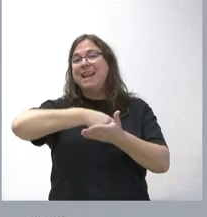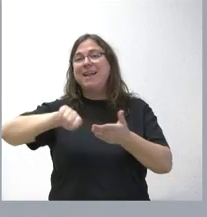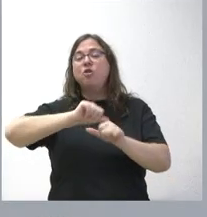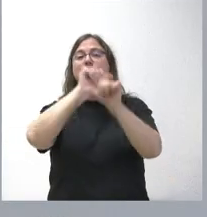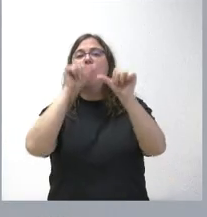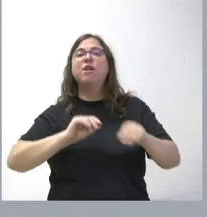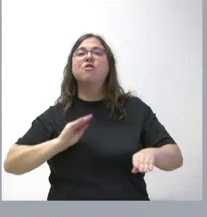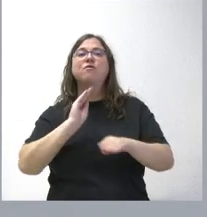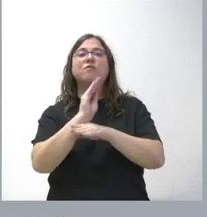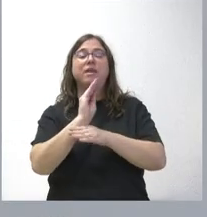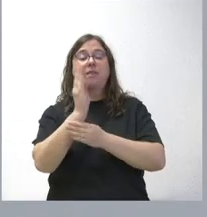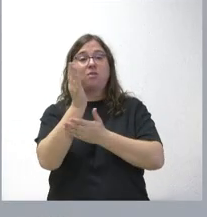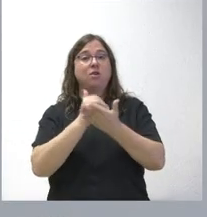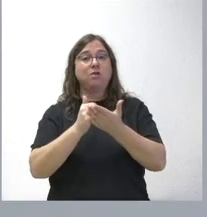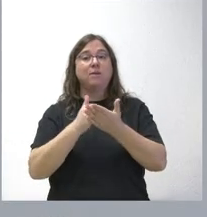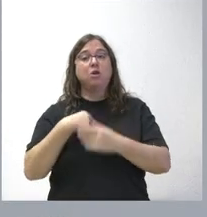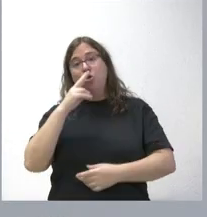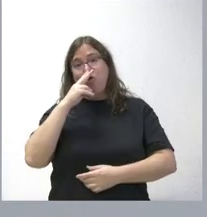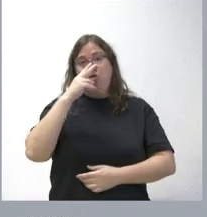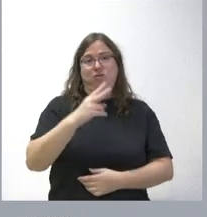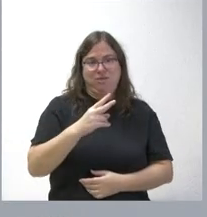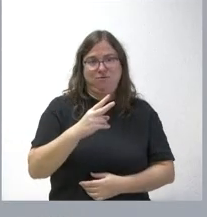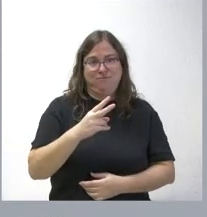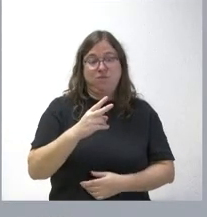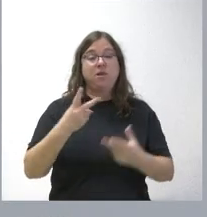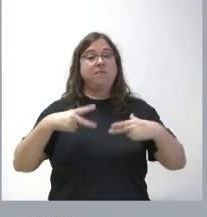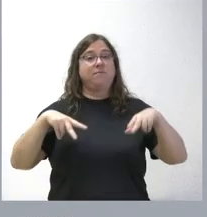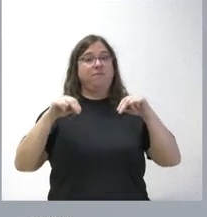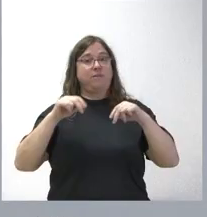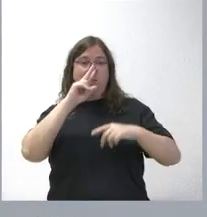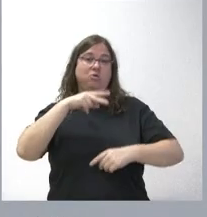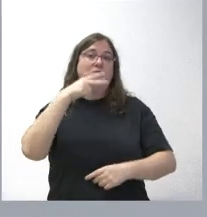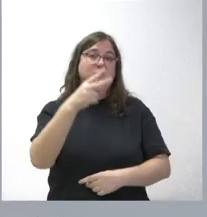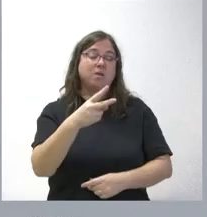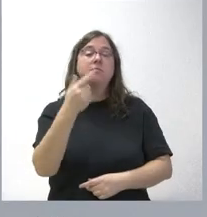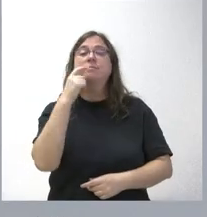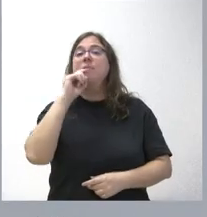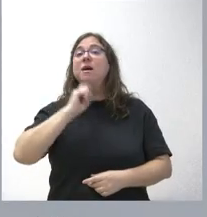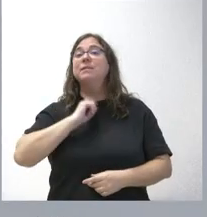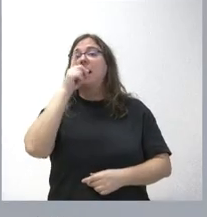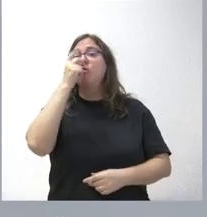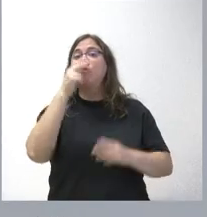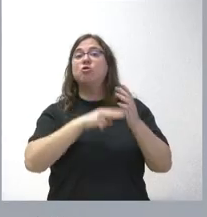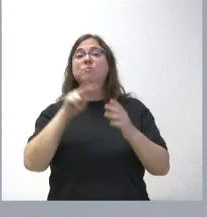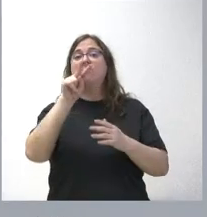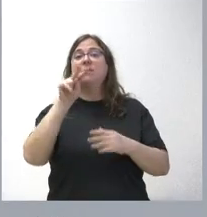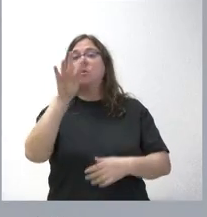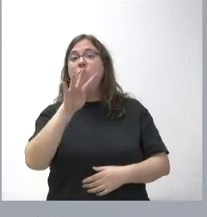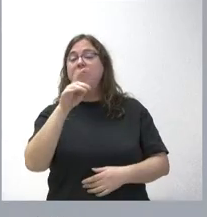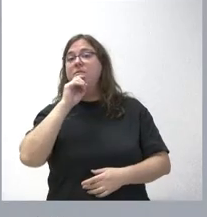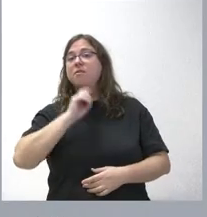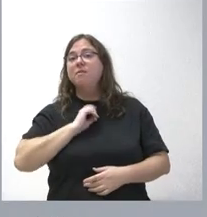financiación autonómica se produce dos años después de la finalización del ejercicio y, por tanto, lo que se nos ha comunicado en año 2024 son las cuantías